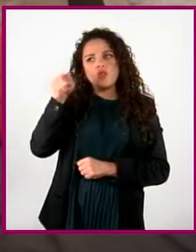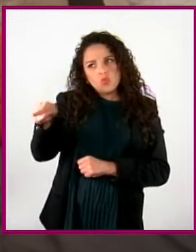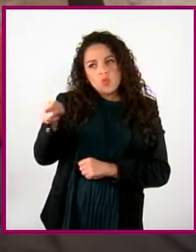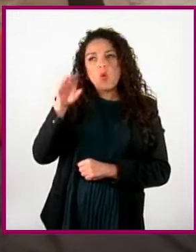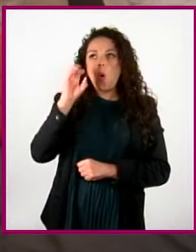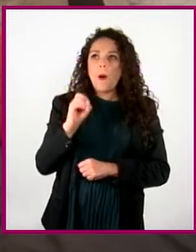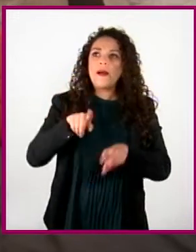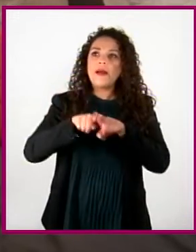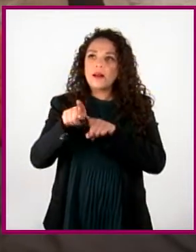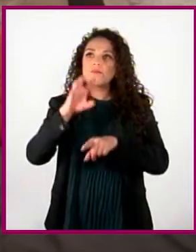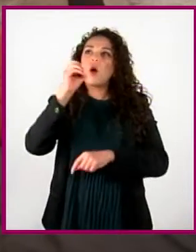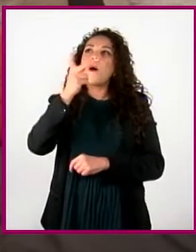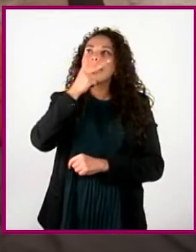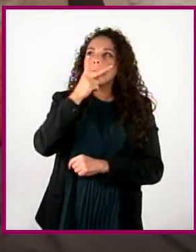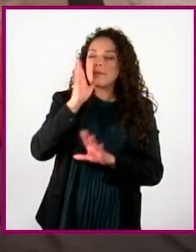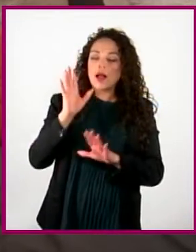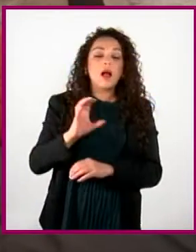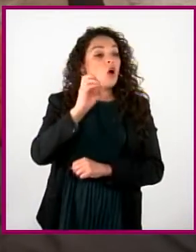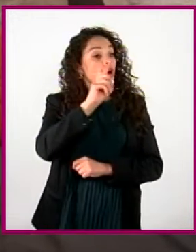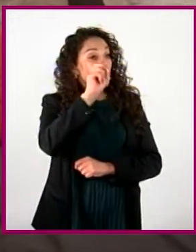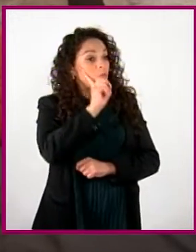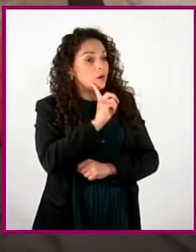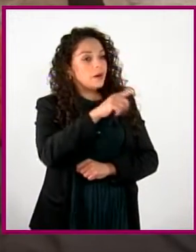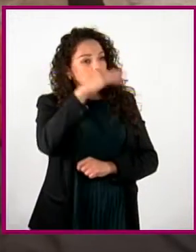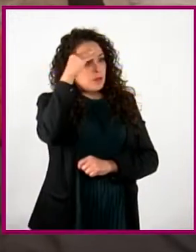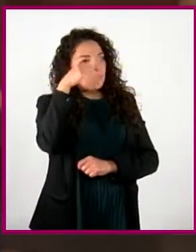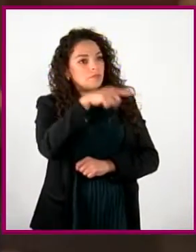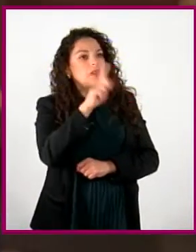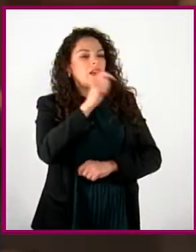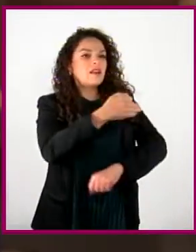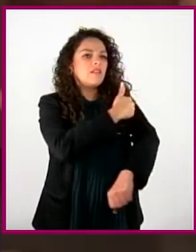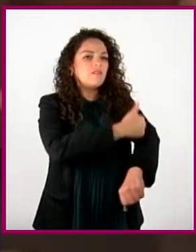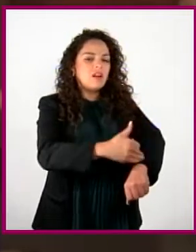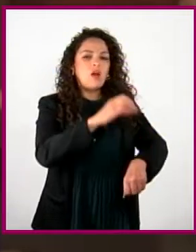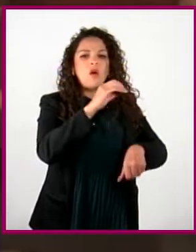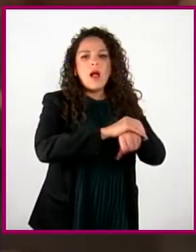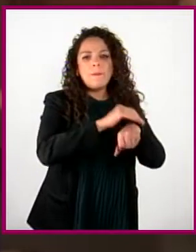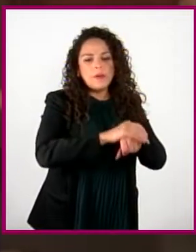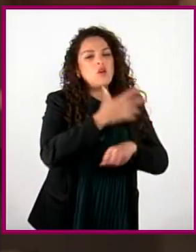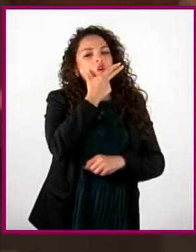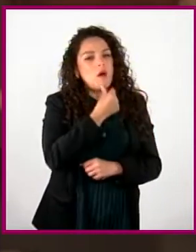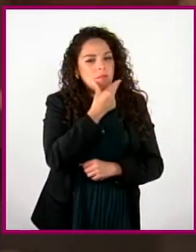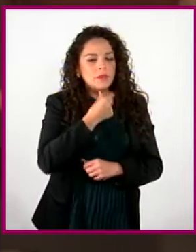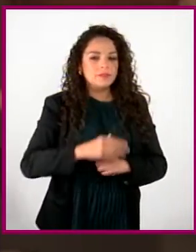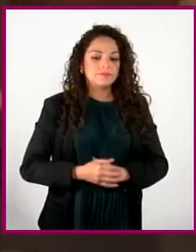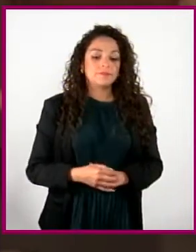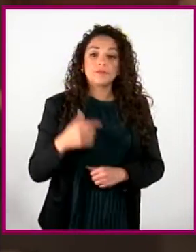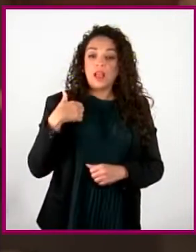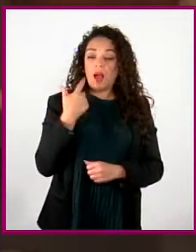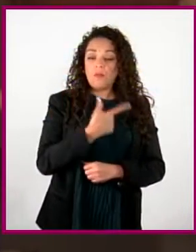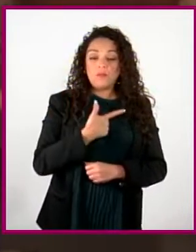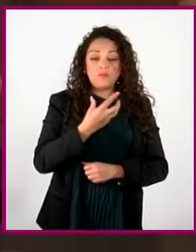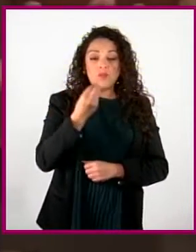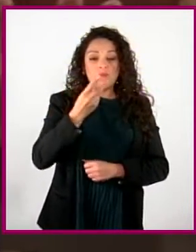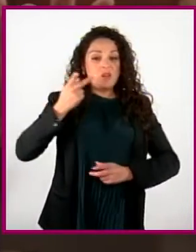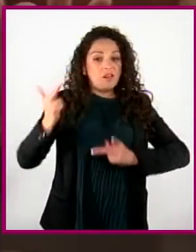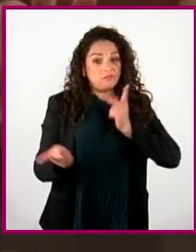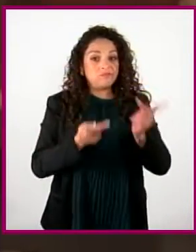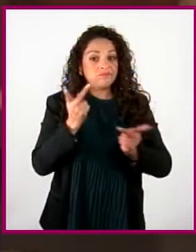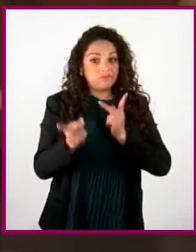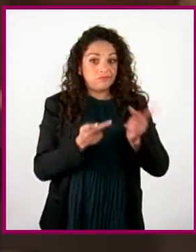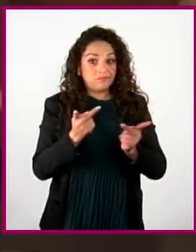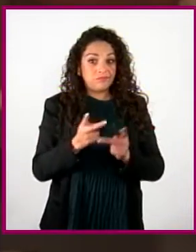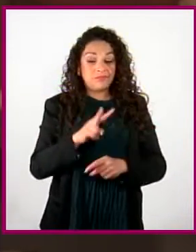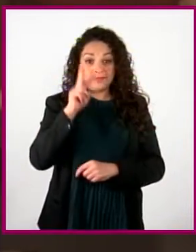Si son chavas, piensen en los hombres de su familia o amigos. Me encantan los test. Otra cosa que los machos